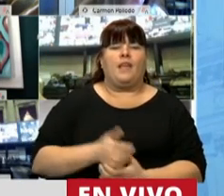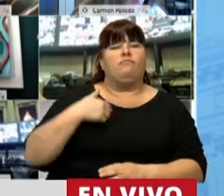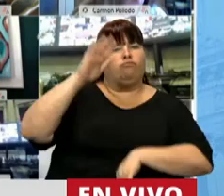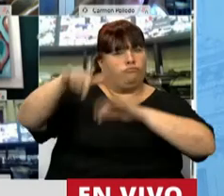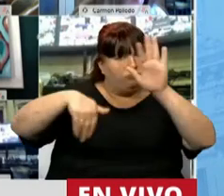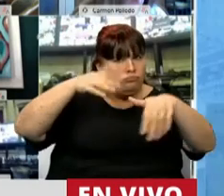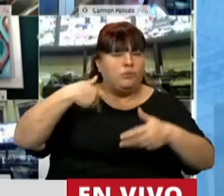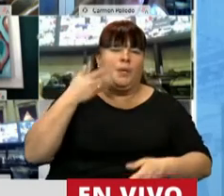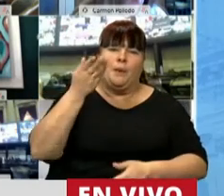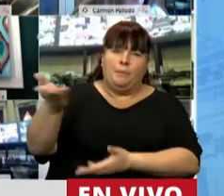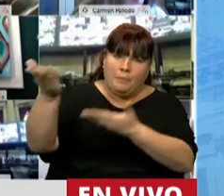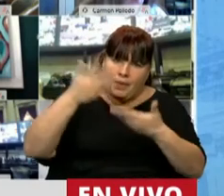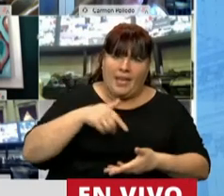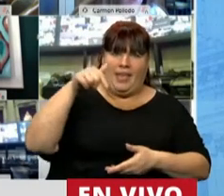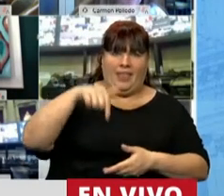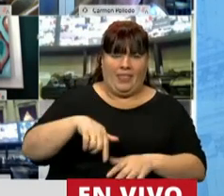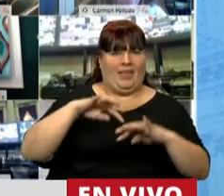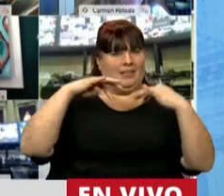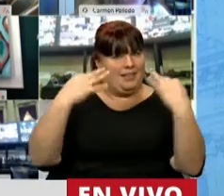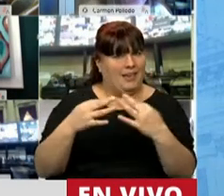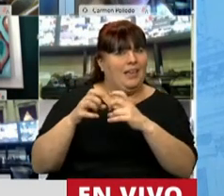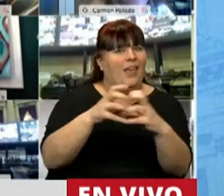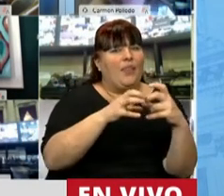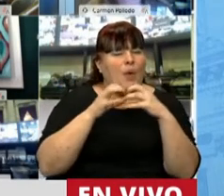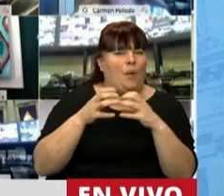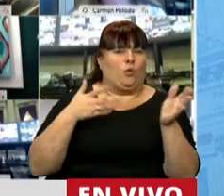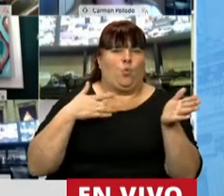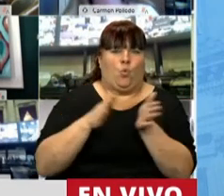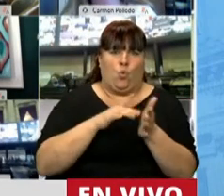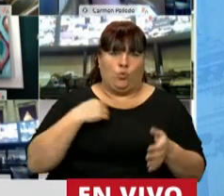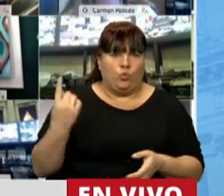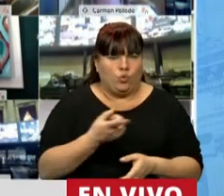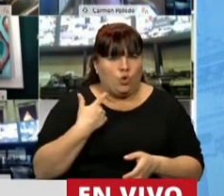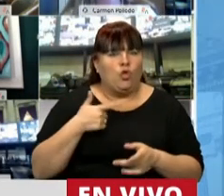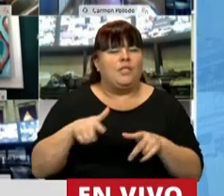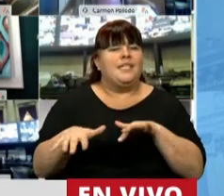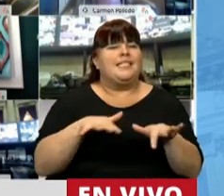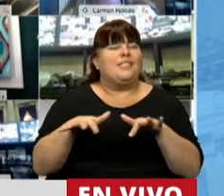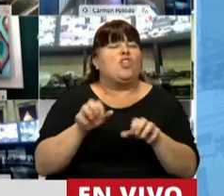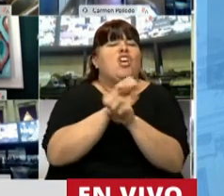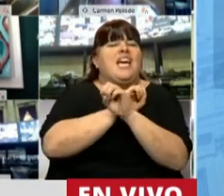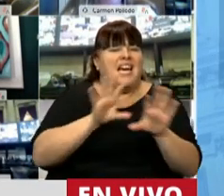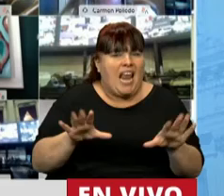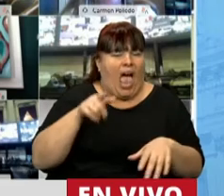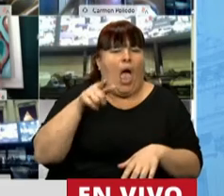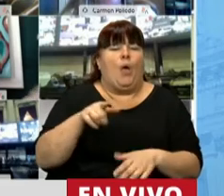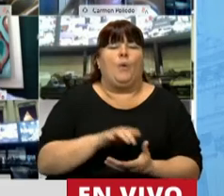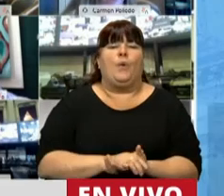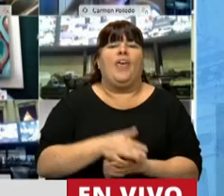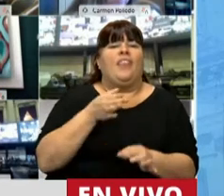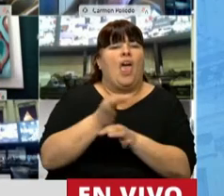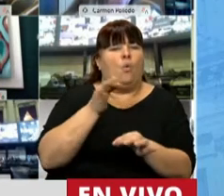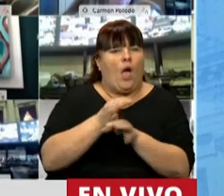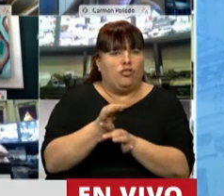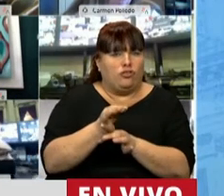convocamos, los invitamos a que vengan aquí a discutir con nosotros la situación crítica que atraviesa la